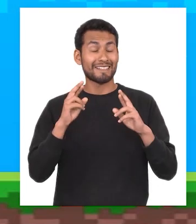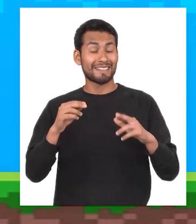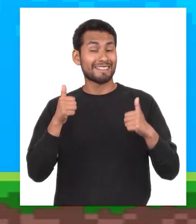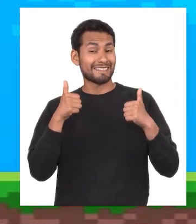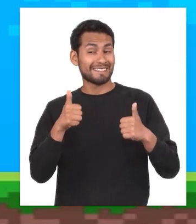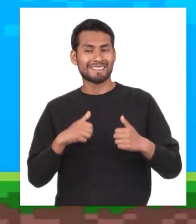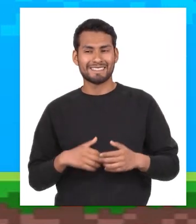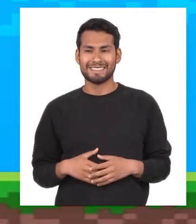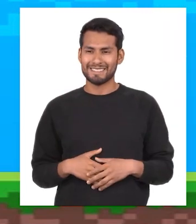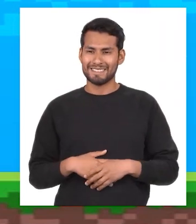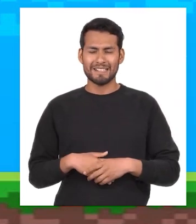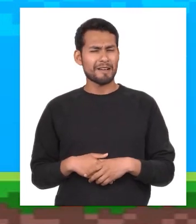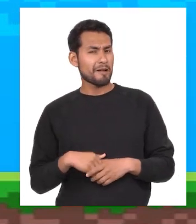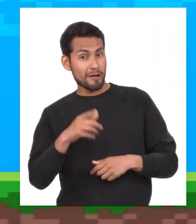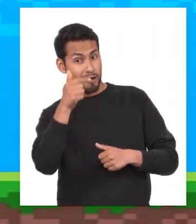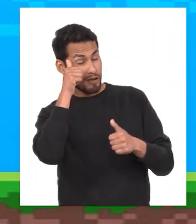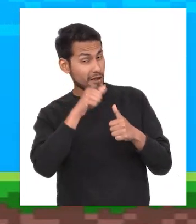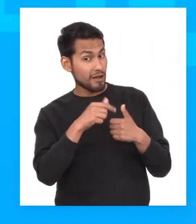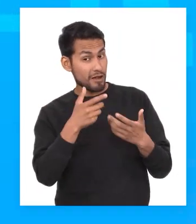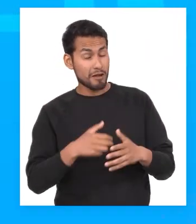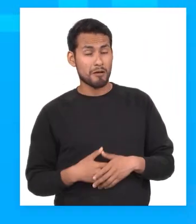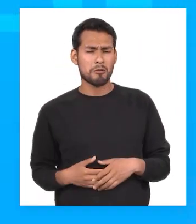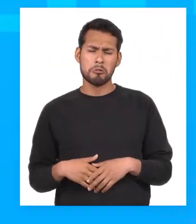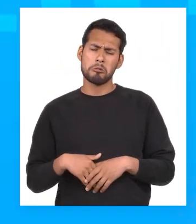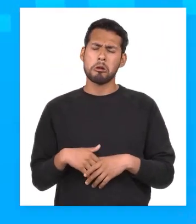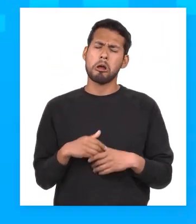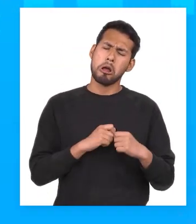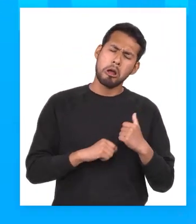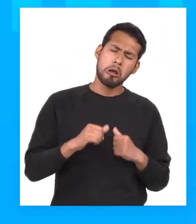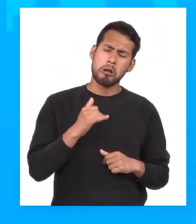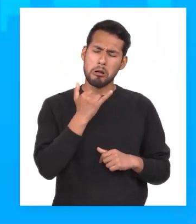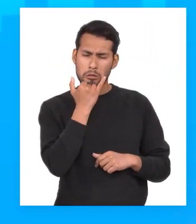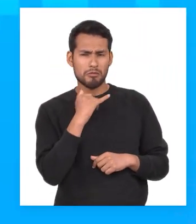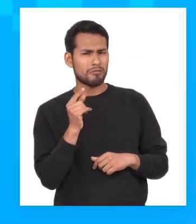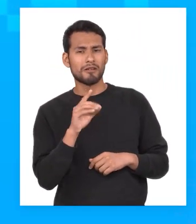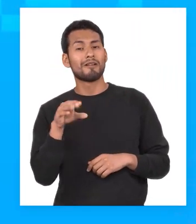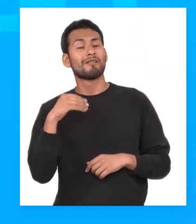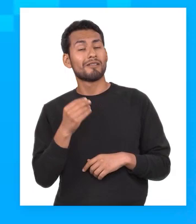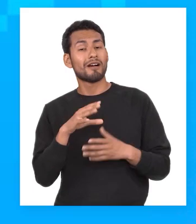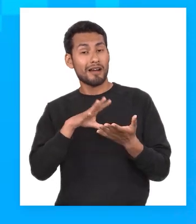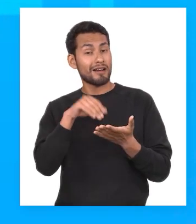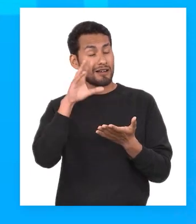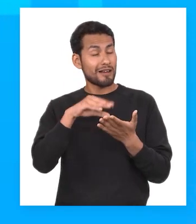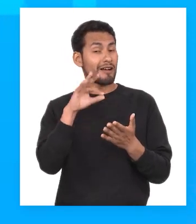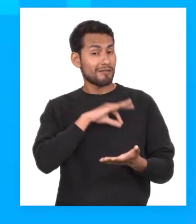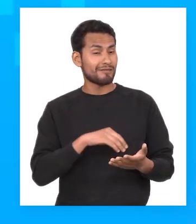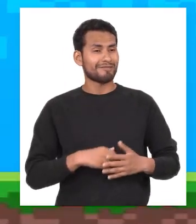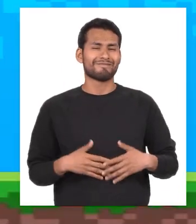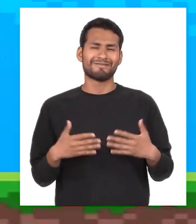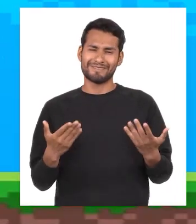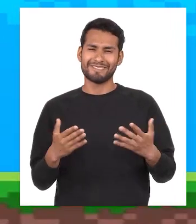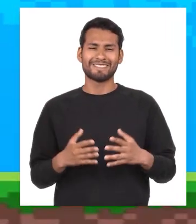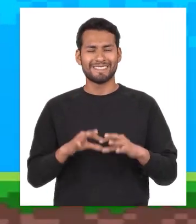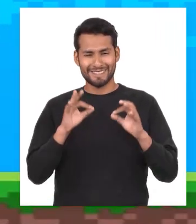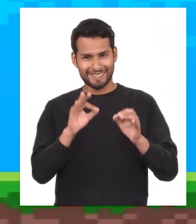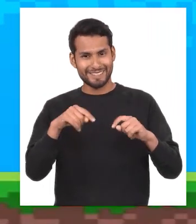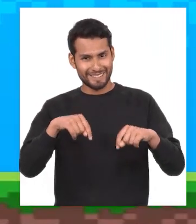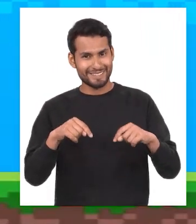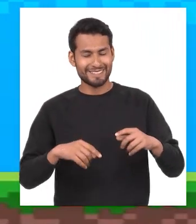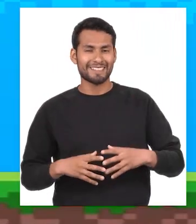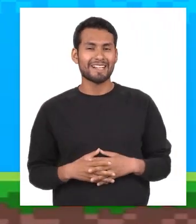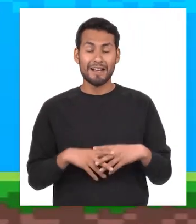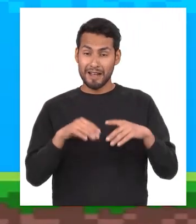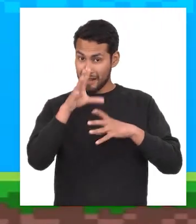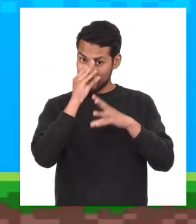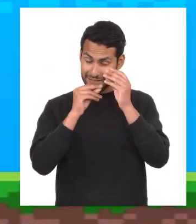estemos bien Pero, recordemos que tampoco hay que hacer mucho drama si fallamos Porque esto es parte del aprendizaje Y precisamente para eso estamos aquí